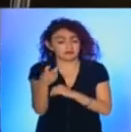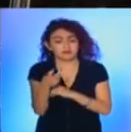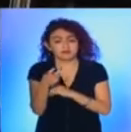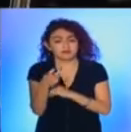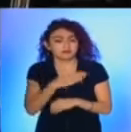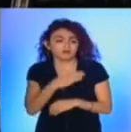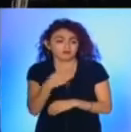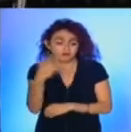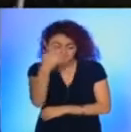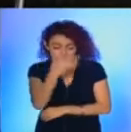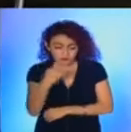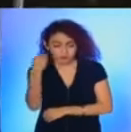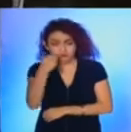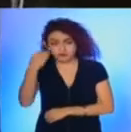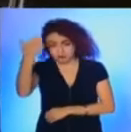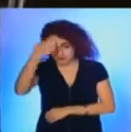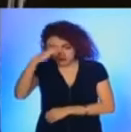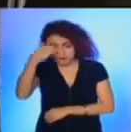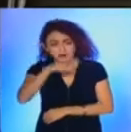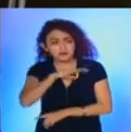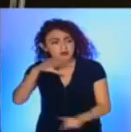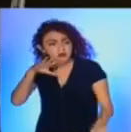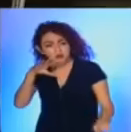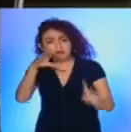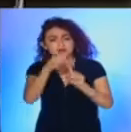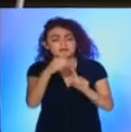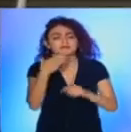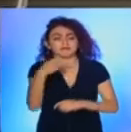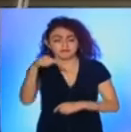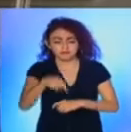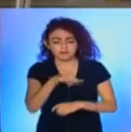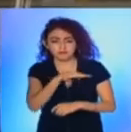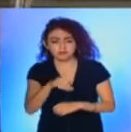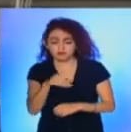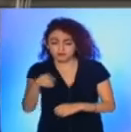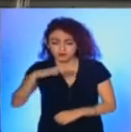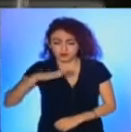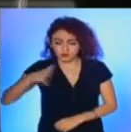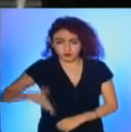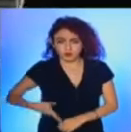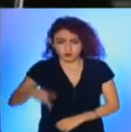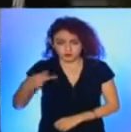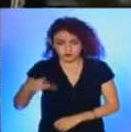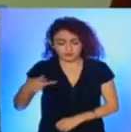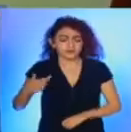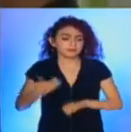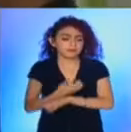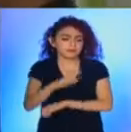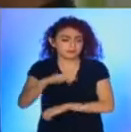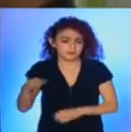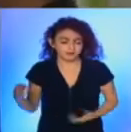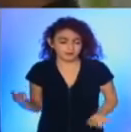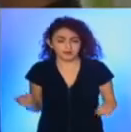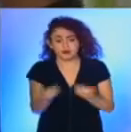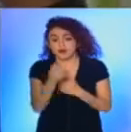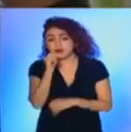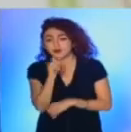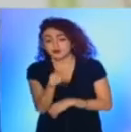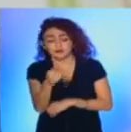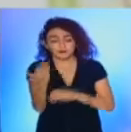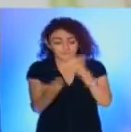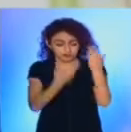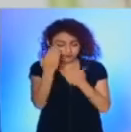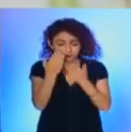bonita experiencia poder lograr esto y poder dejar en orgullo al Estado. Además, el